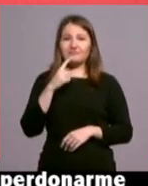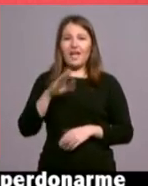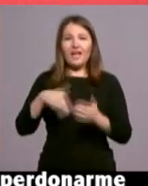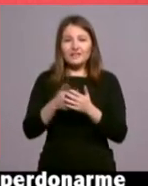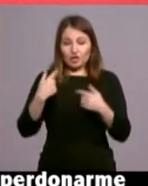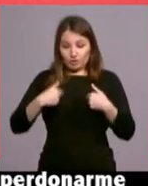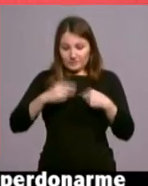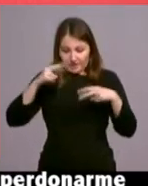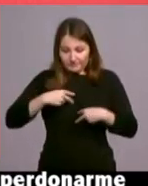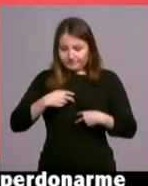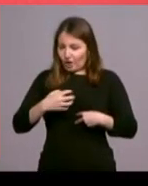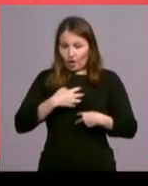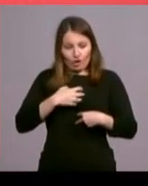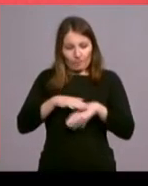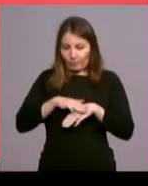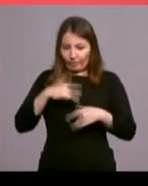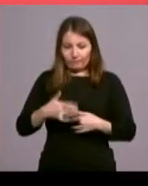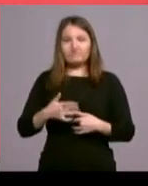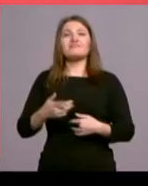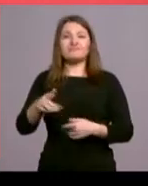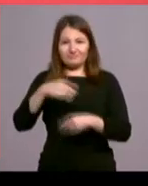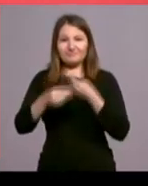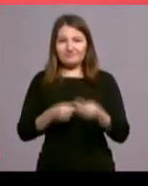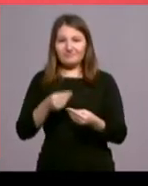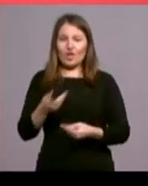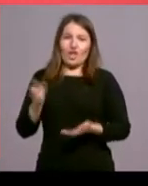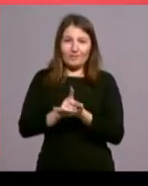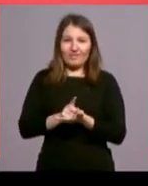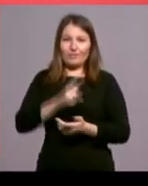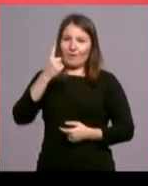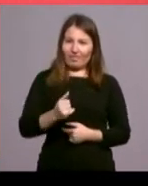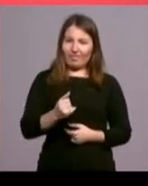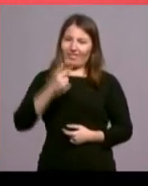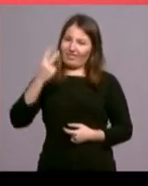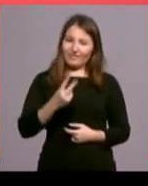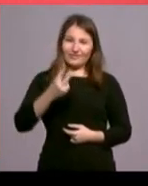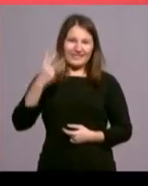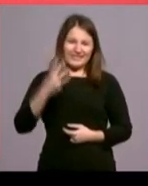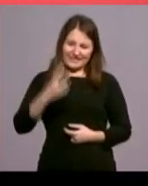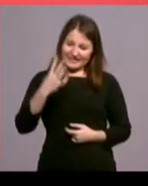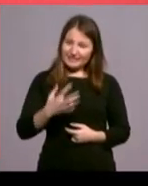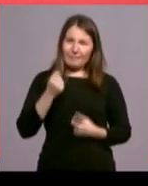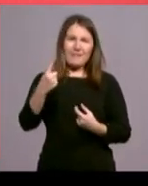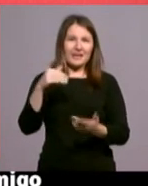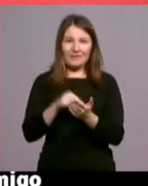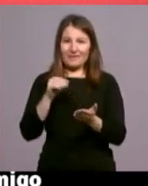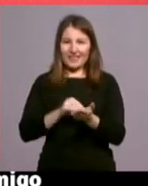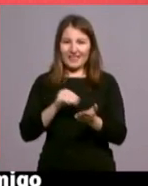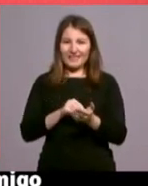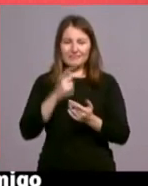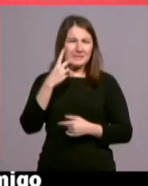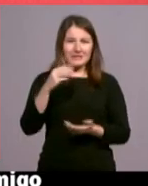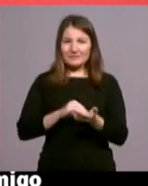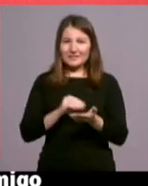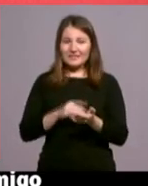que ni yo misma soy capaz de perdonarme. Y volverme a perdonar. Una vez. Y otra vez. Y mil veces más. Y mil veces más. La mayor